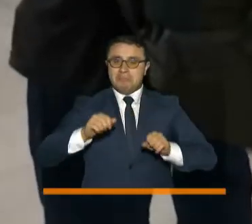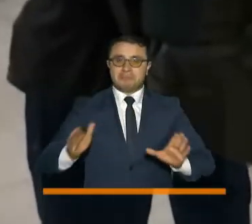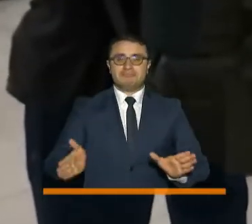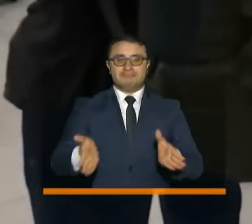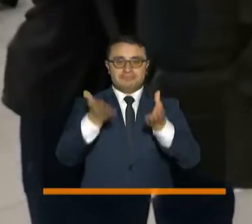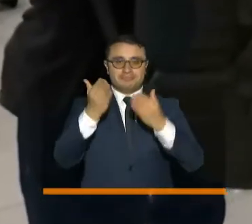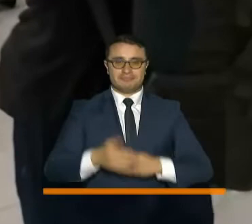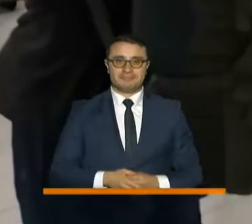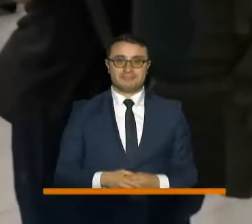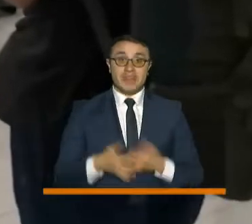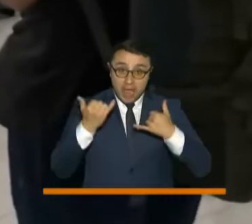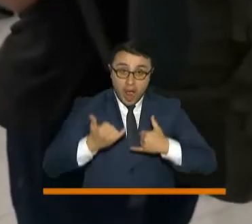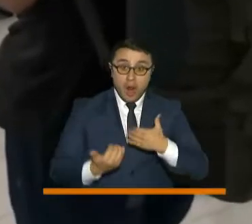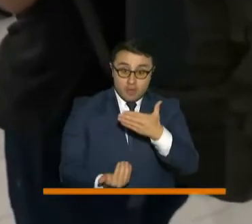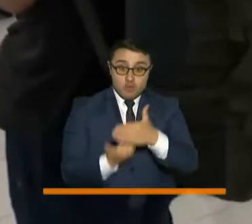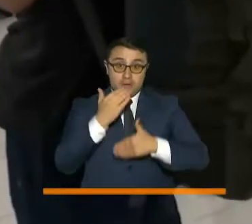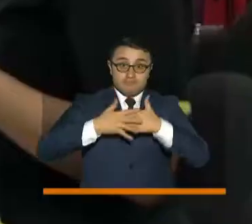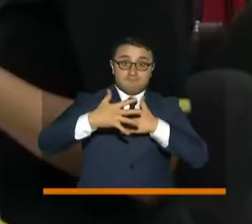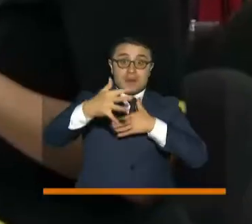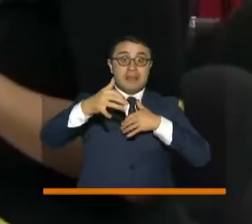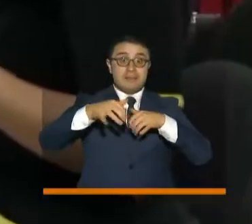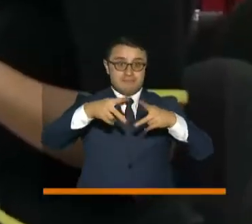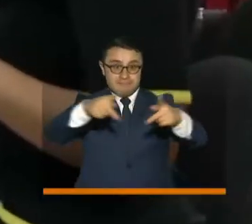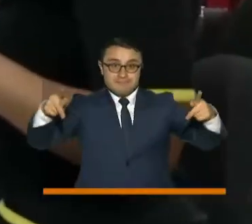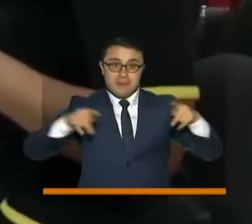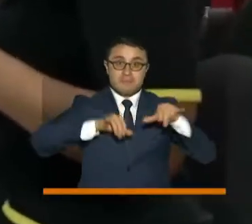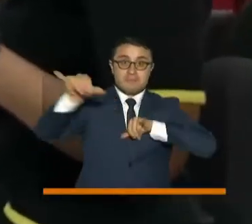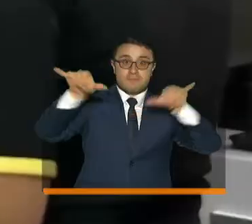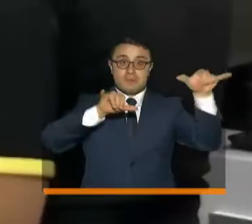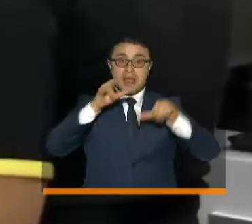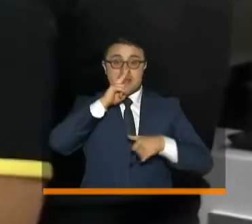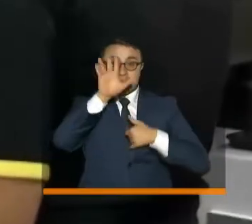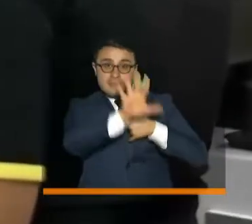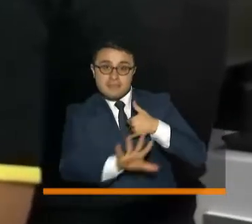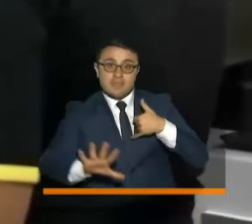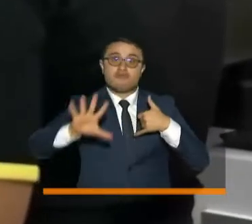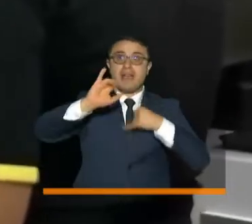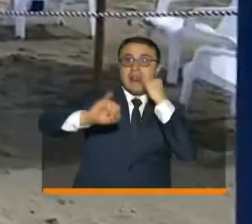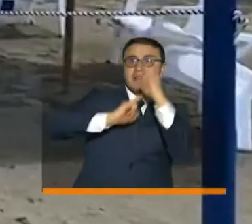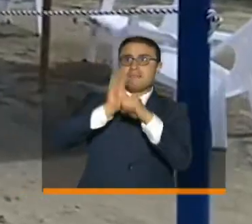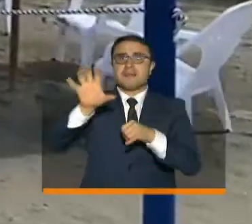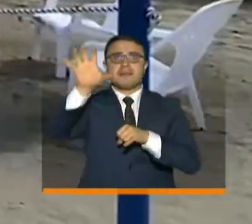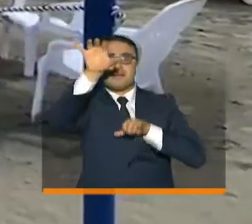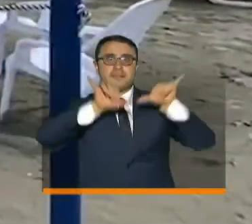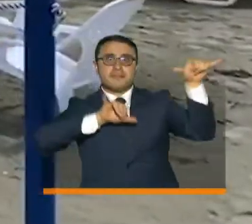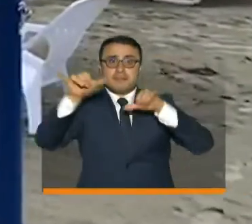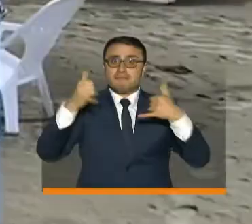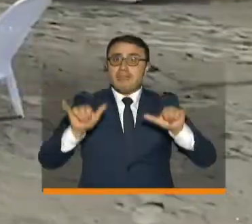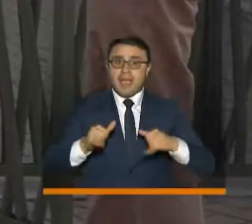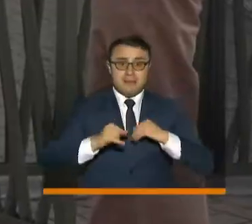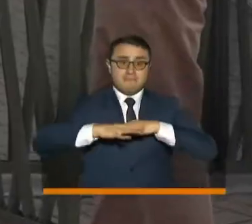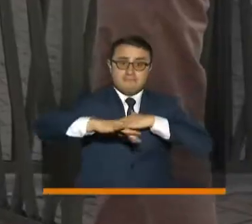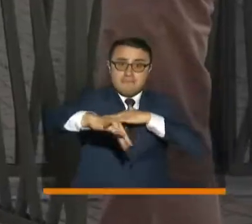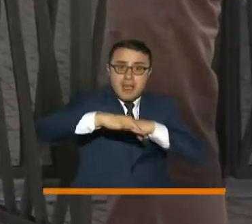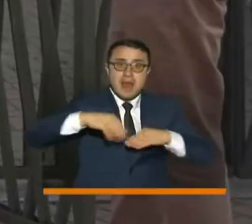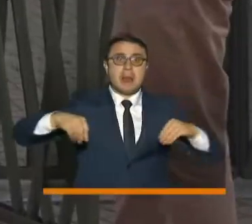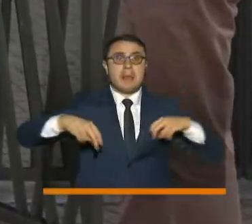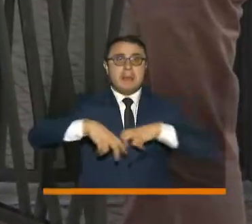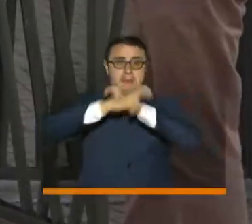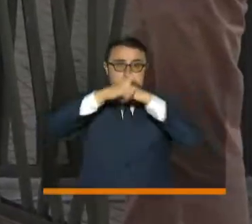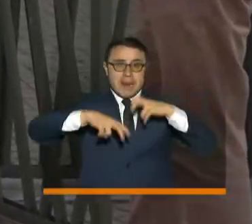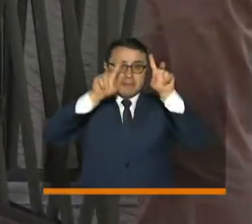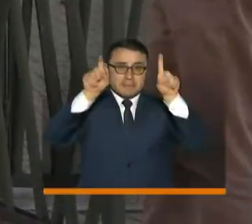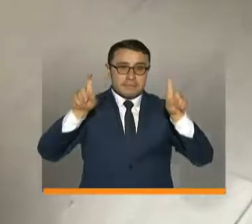En esta nueva etapa se reactivaron los aeropuertos, los viajes a nivel nacional e internacional, las playas y los parques temáticos,